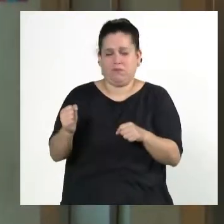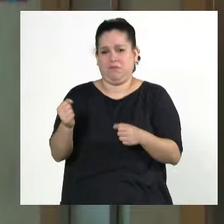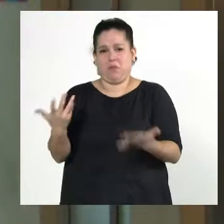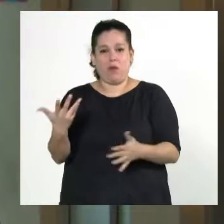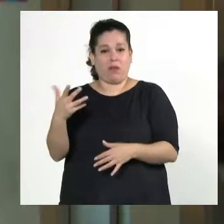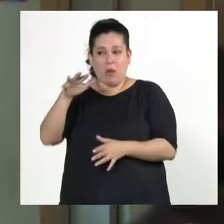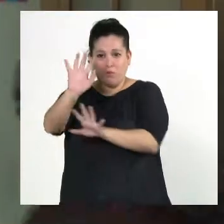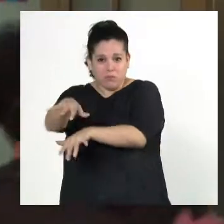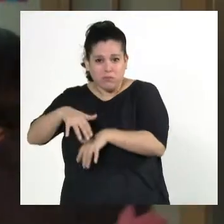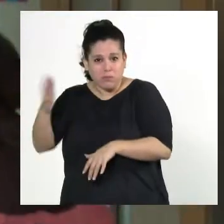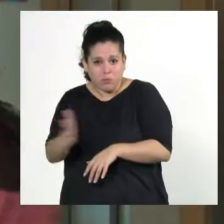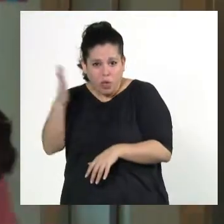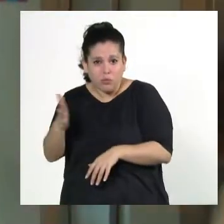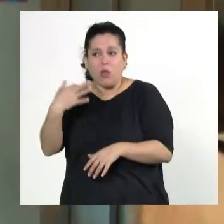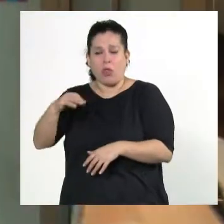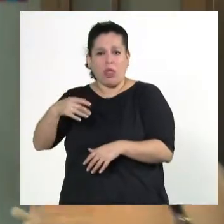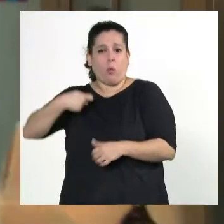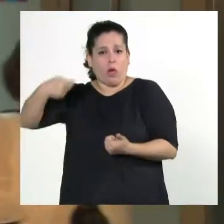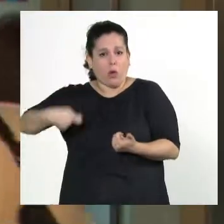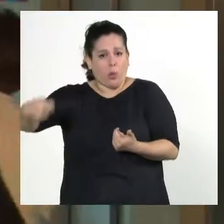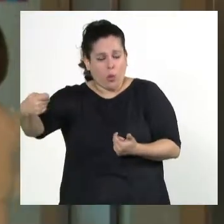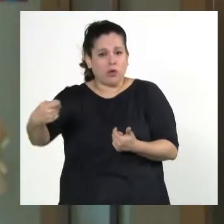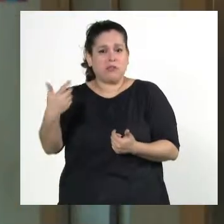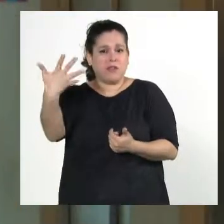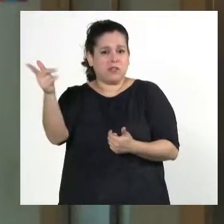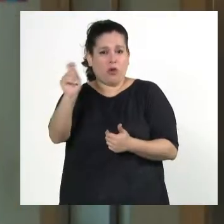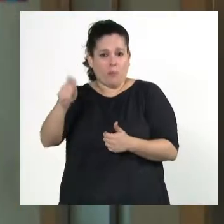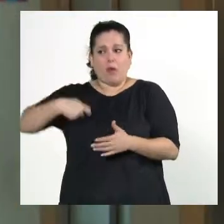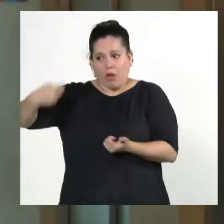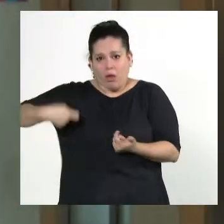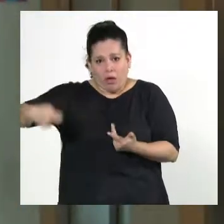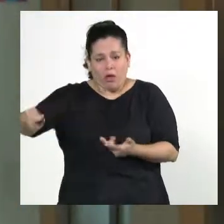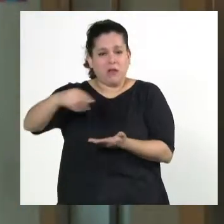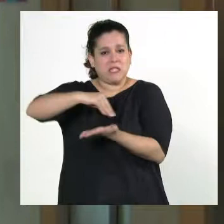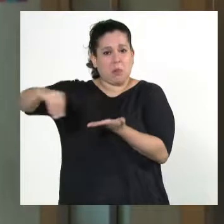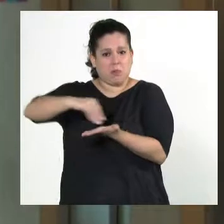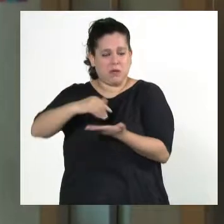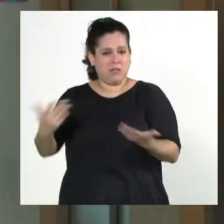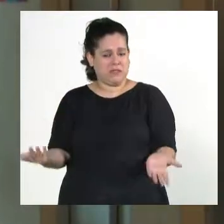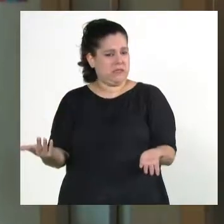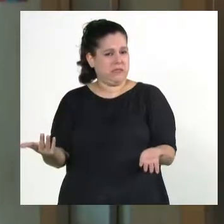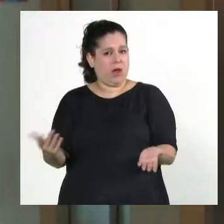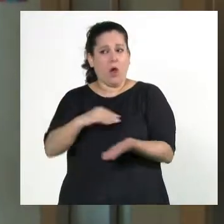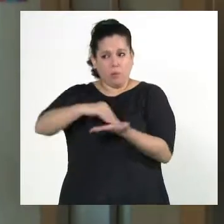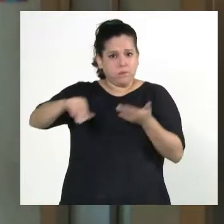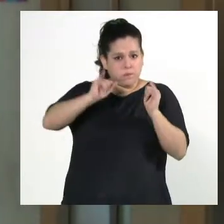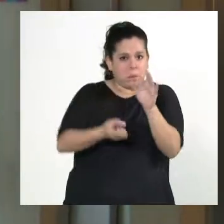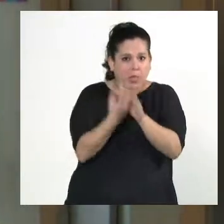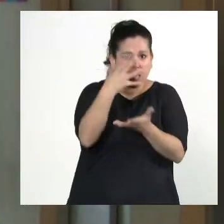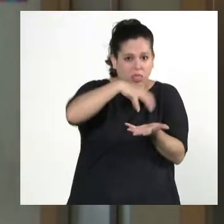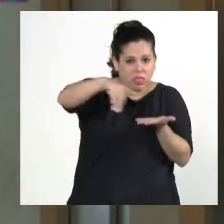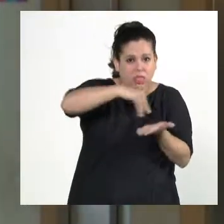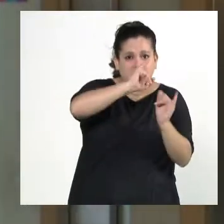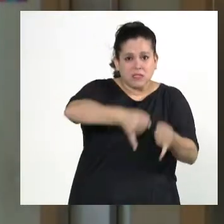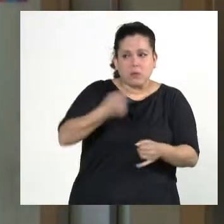Que va a seguir usando, pero la va a seguir pagando 5 años seguidos. Se está tratando de, es cierto que se está